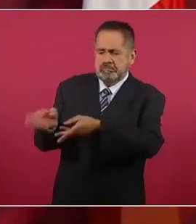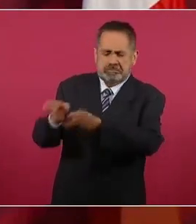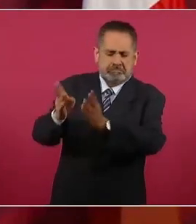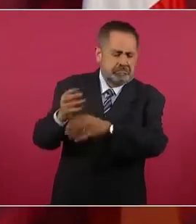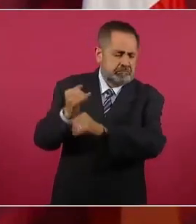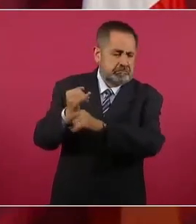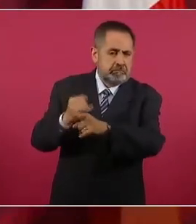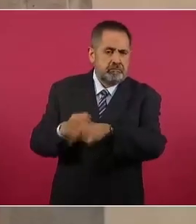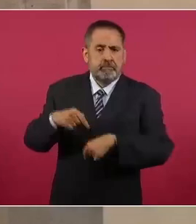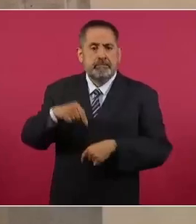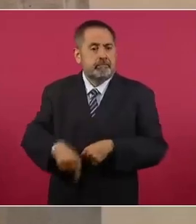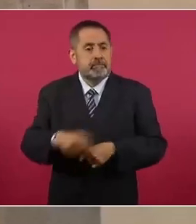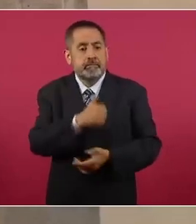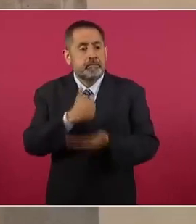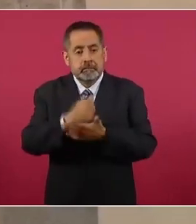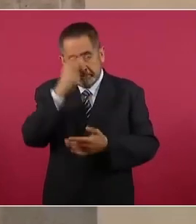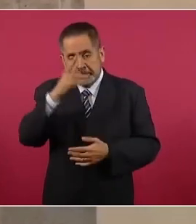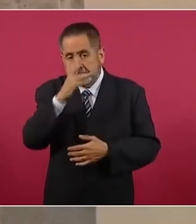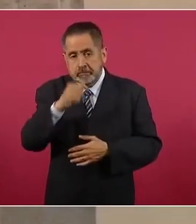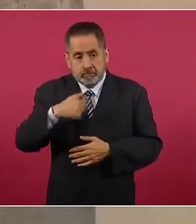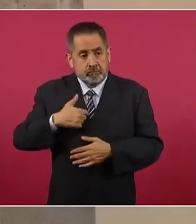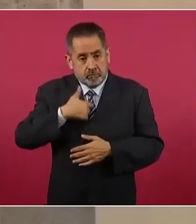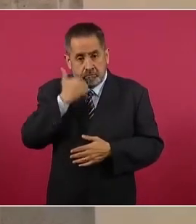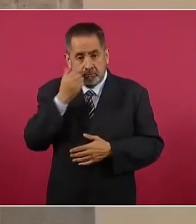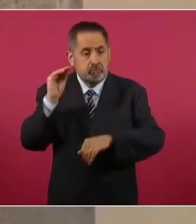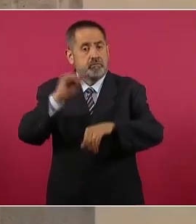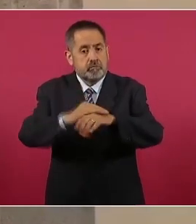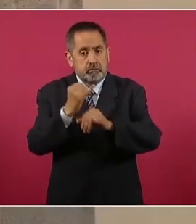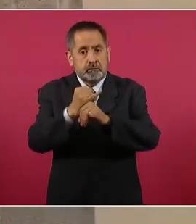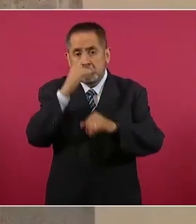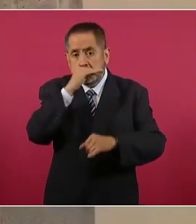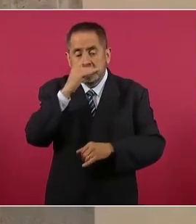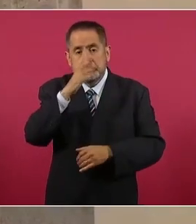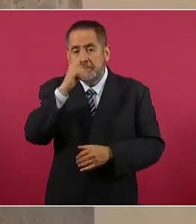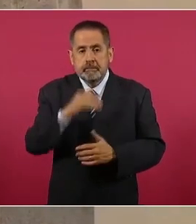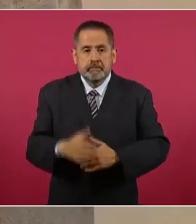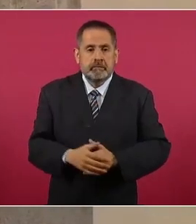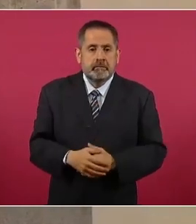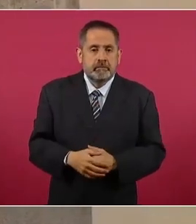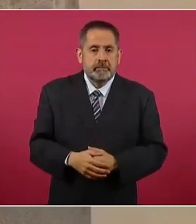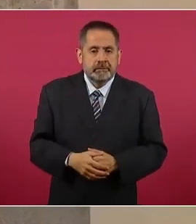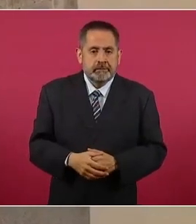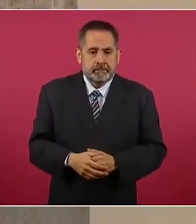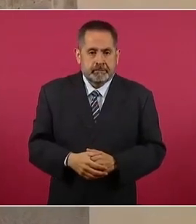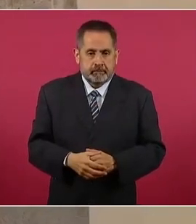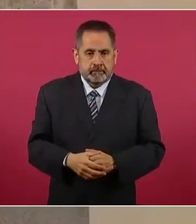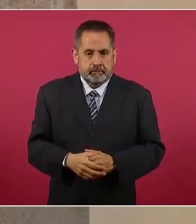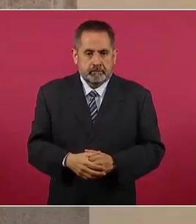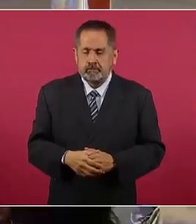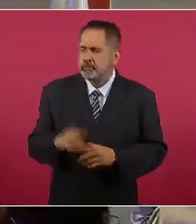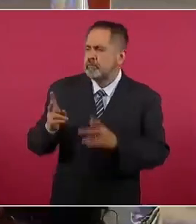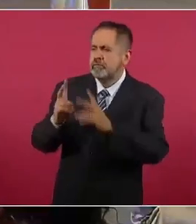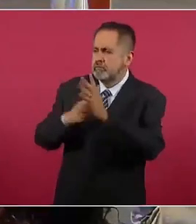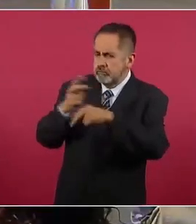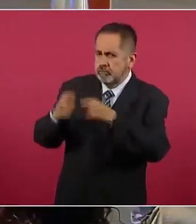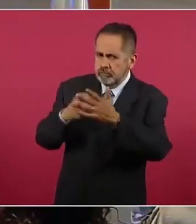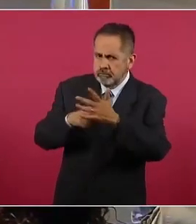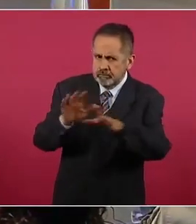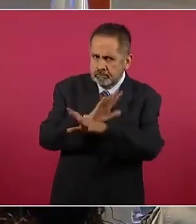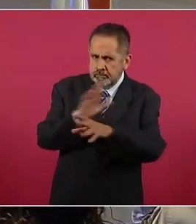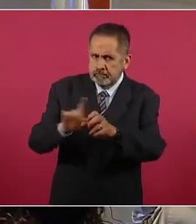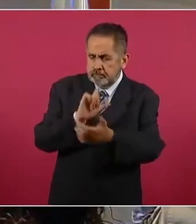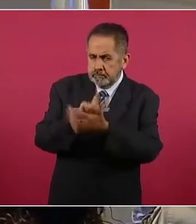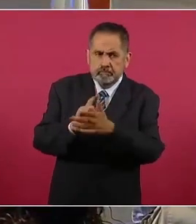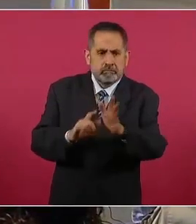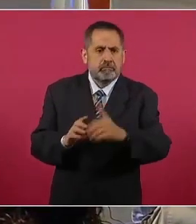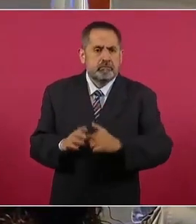¿Aquí en la Ciudad de México no podemos? ¿Por qué no modifican eso? Porque para allá vamos,